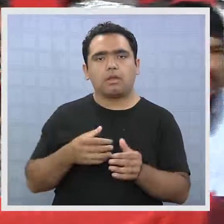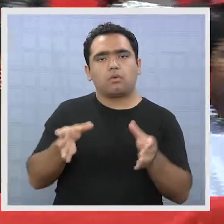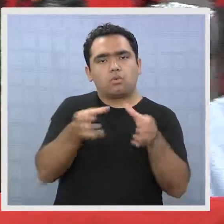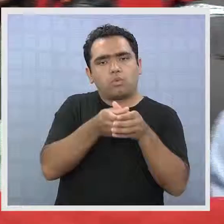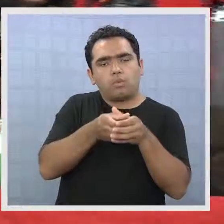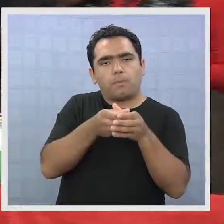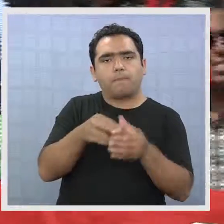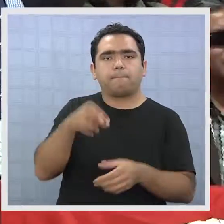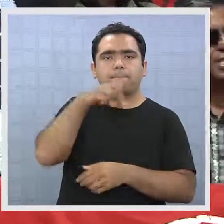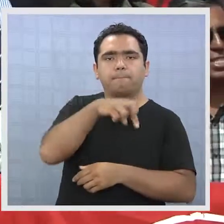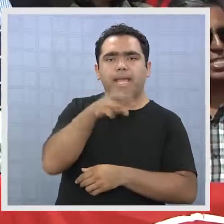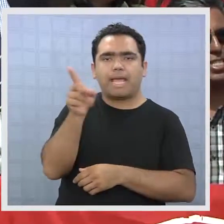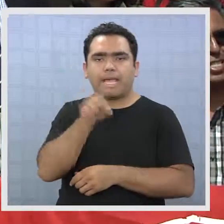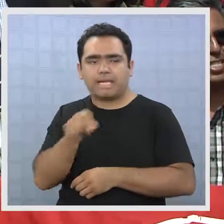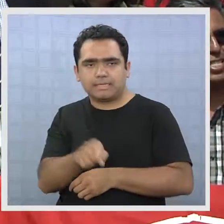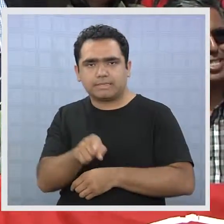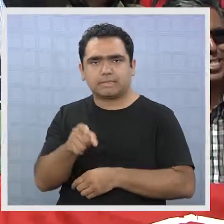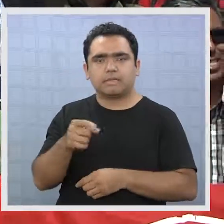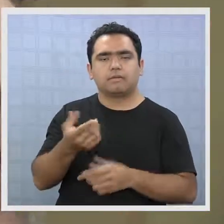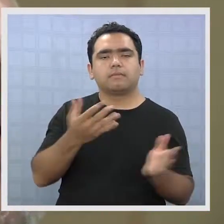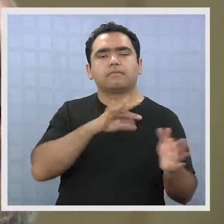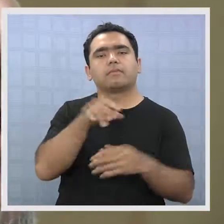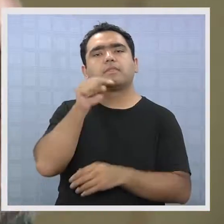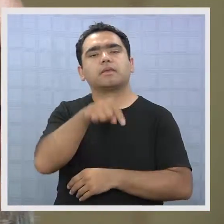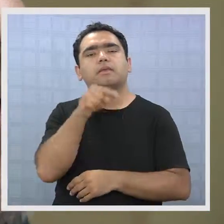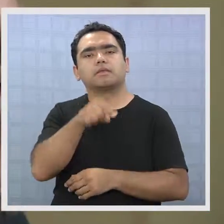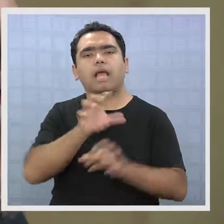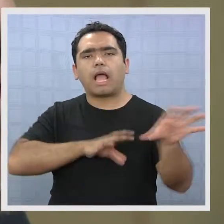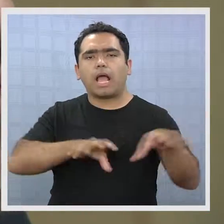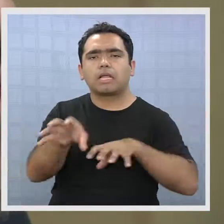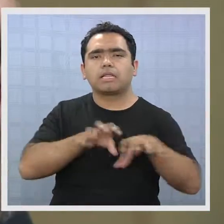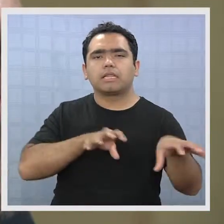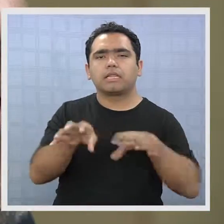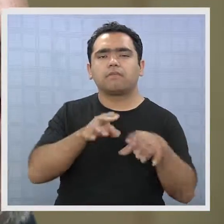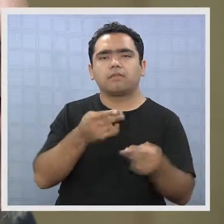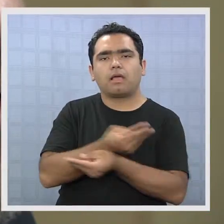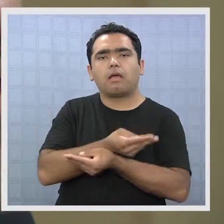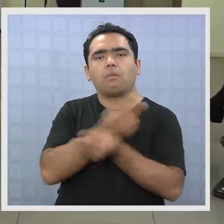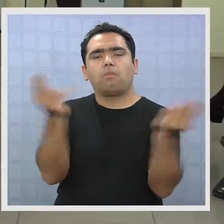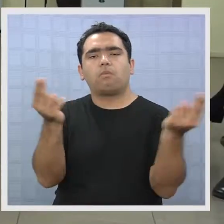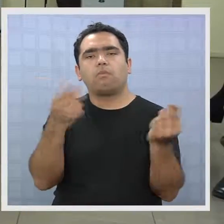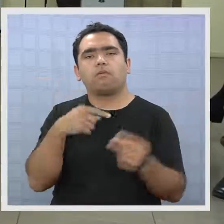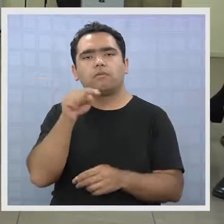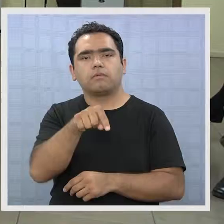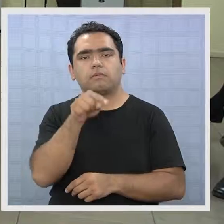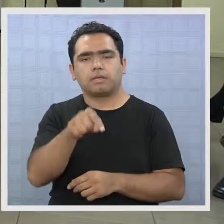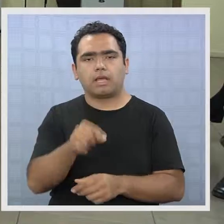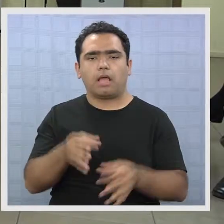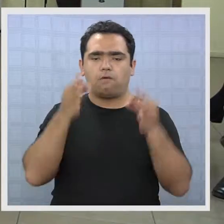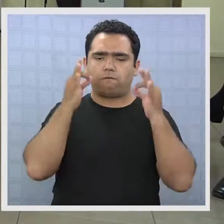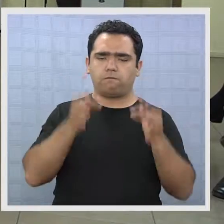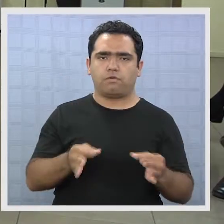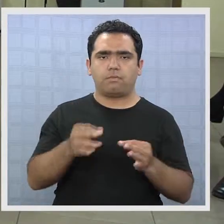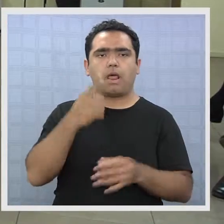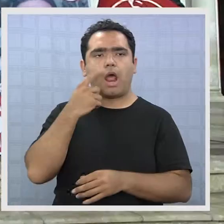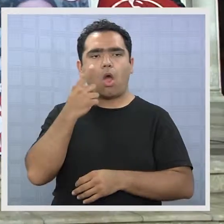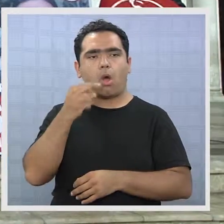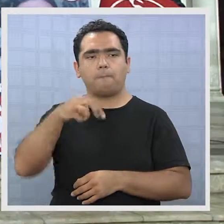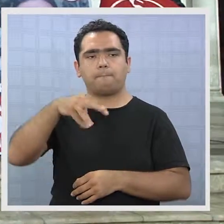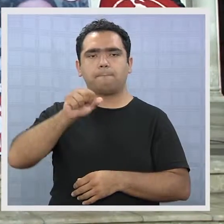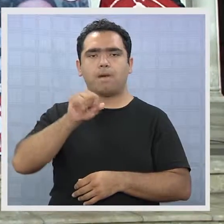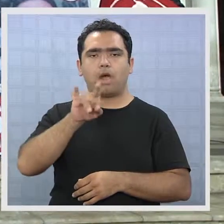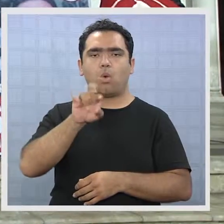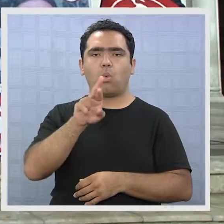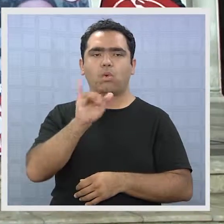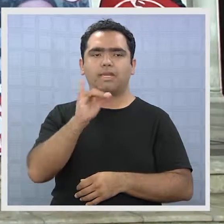dirigentes del Partido Socialista. Manifestaron también que esta actividad pública marca el inicio de la campaña formal de Mauricio